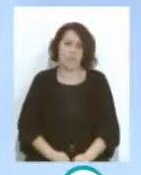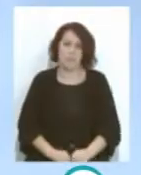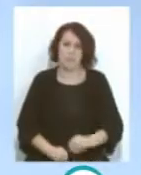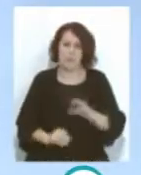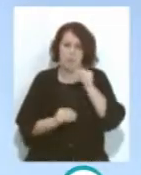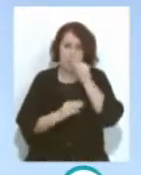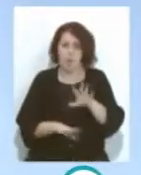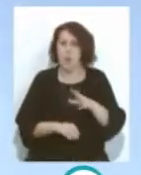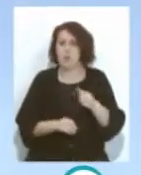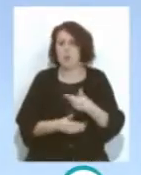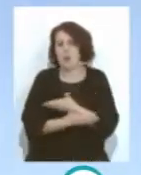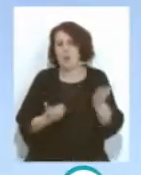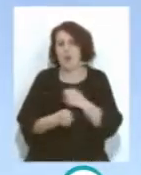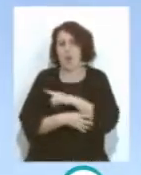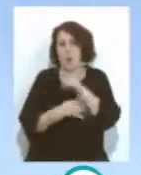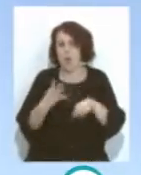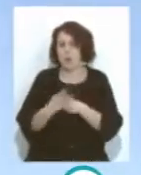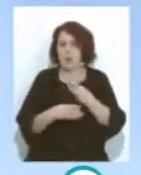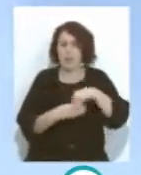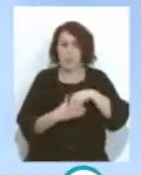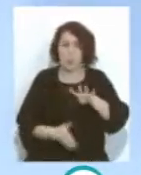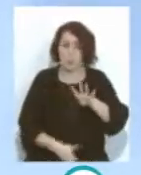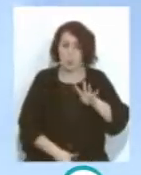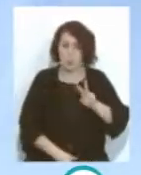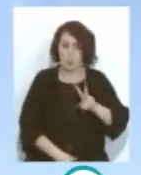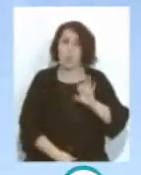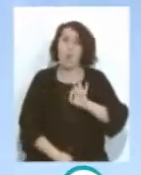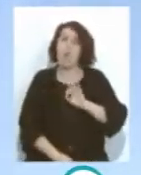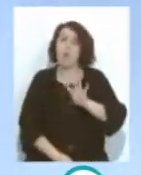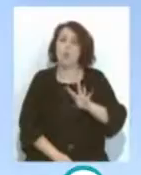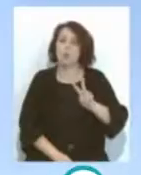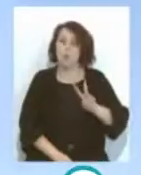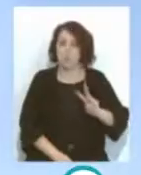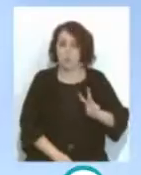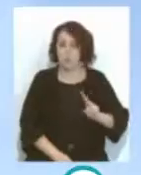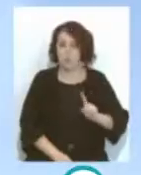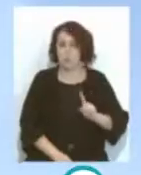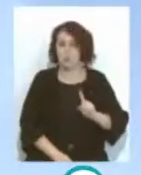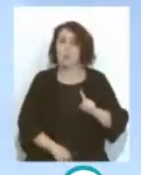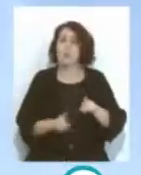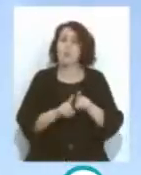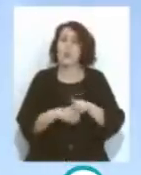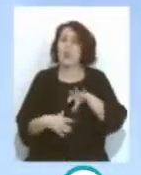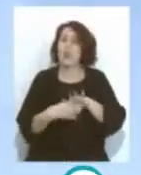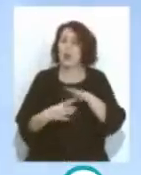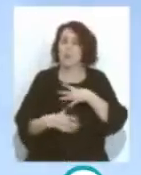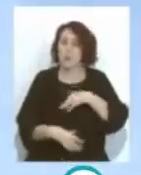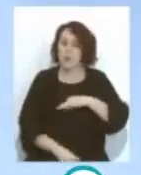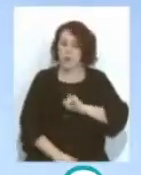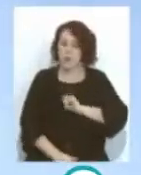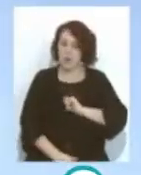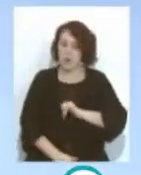las cuatro Posiciones En el 4-4-2 O en el 4-2-3-1 También puede jugar Como enganche Pero bueno